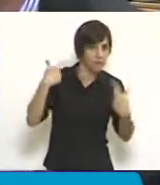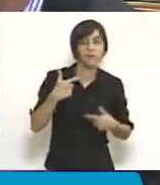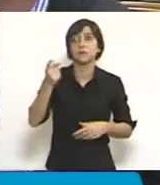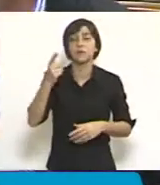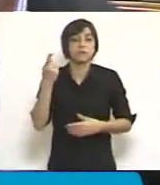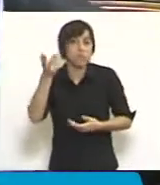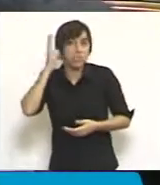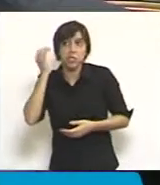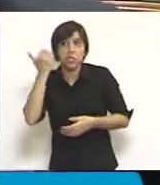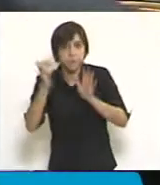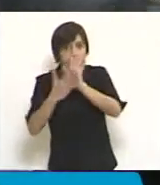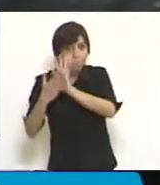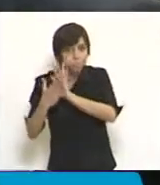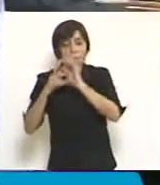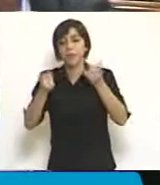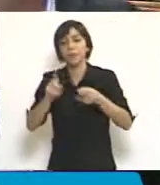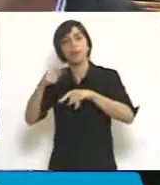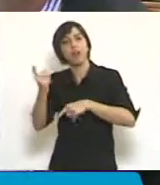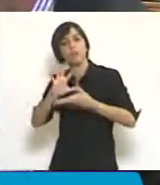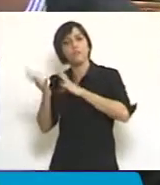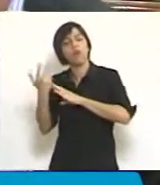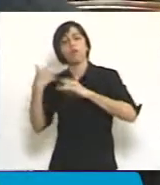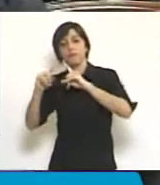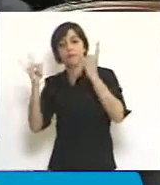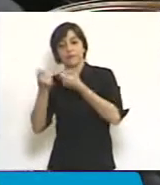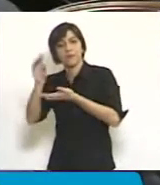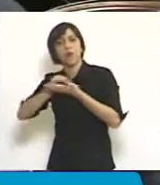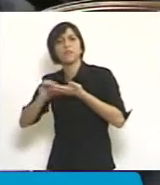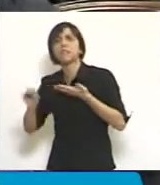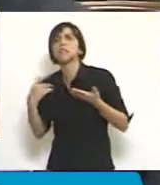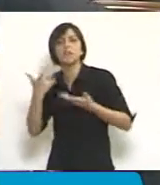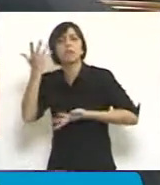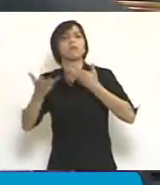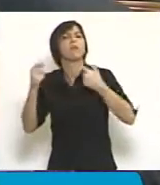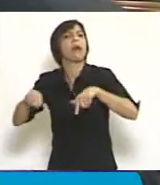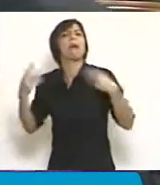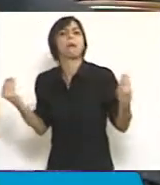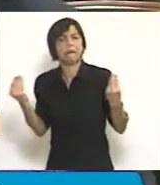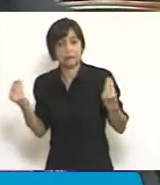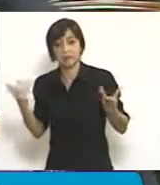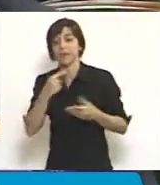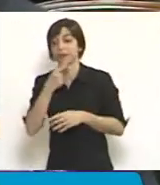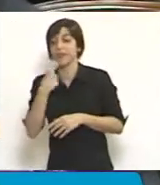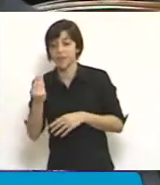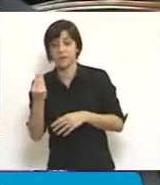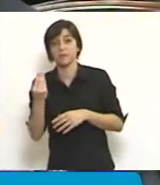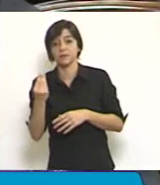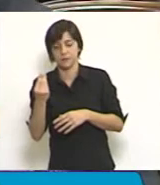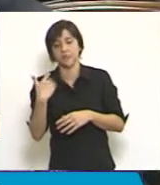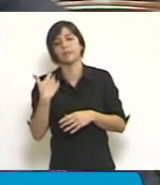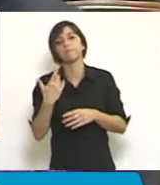otro corazón que es el de las oficinas. ¿Qué es una oficina judicial? Es quitar la función administrativa,